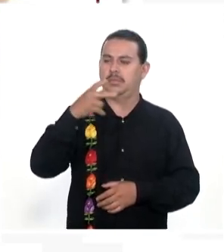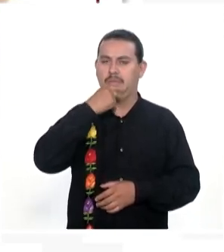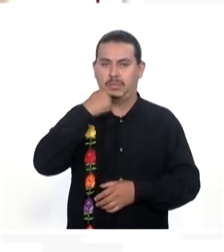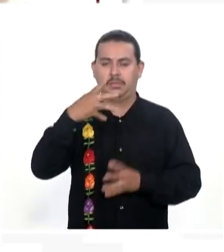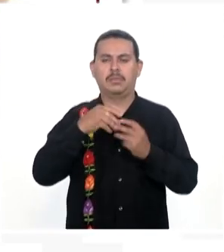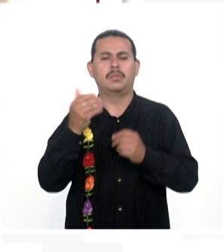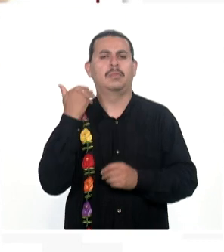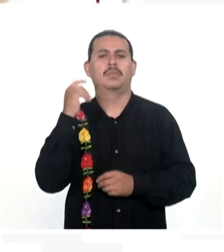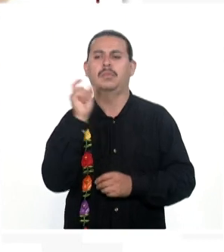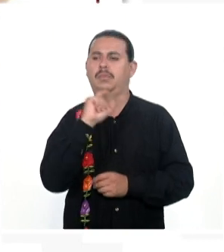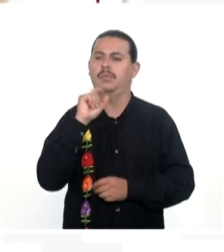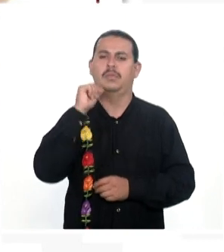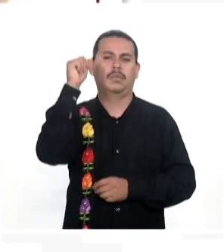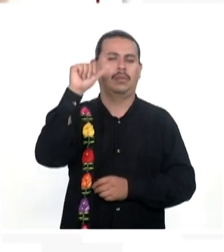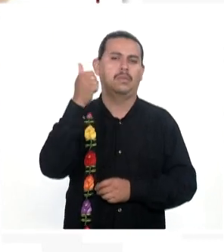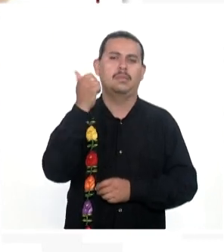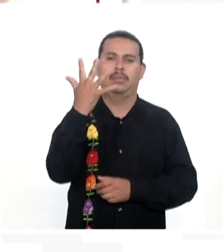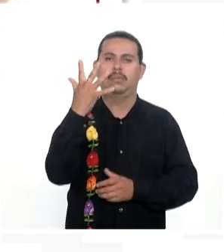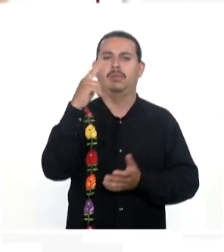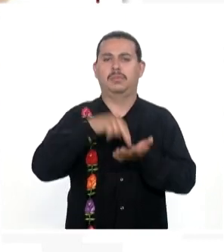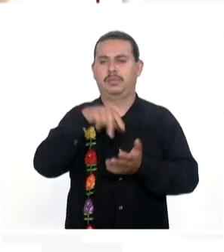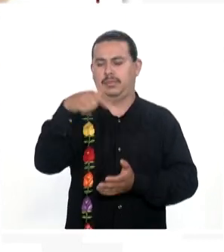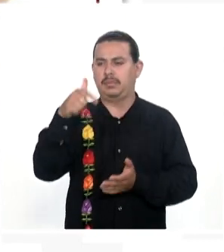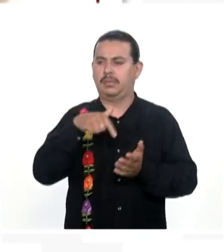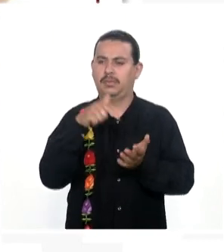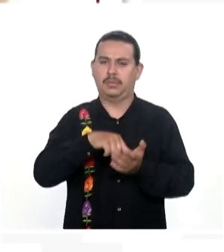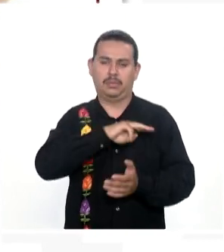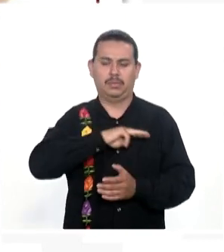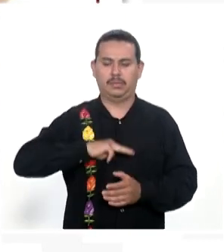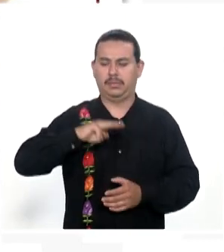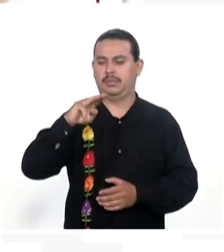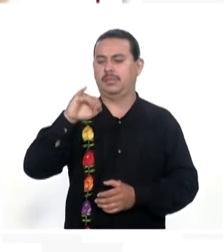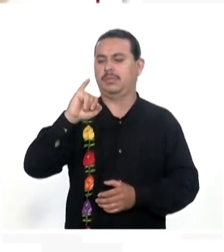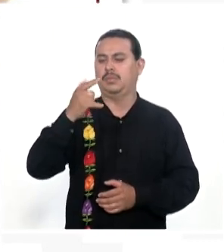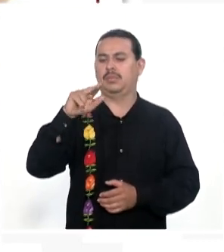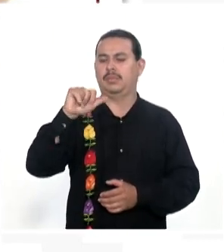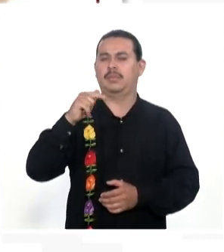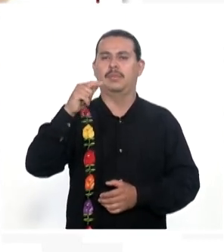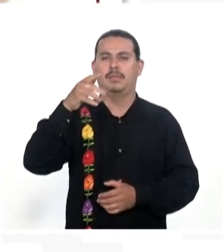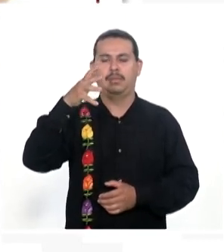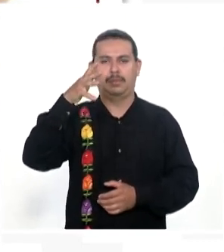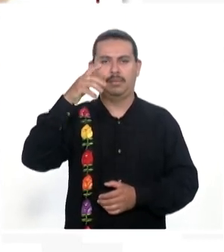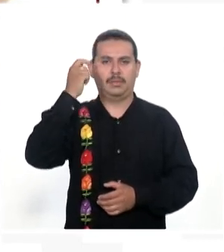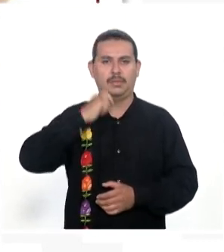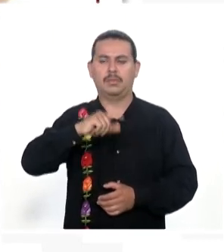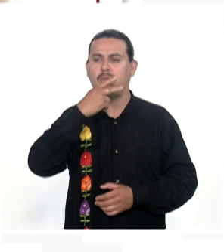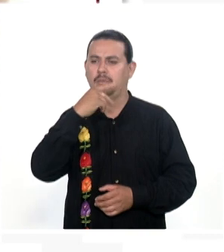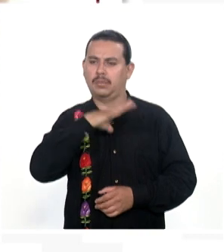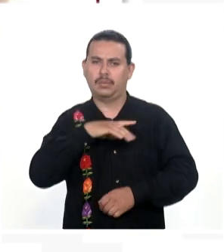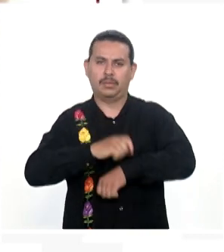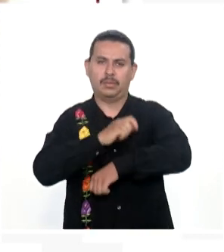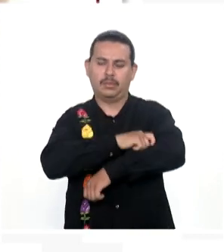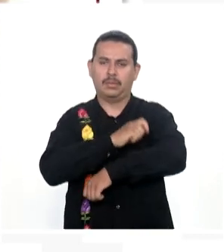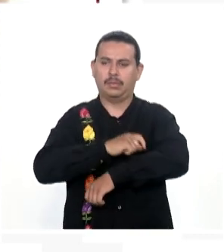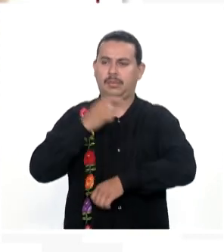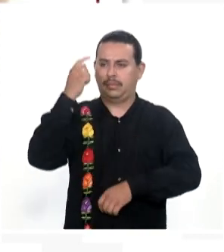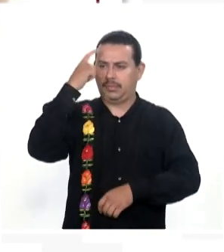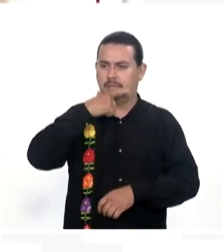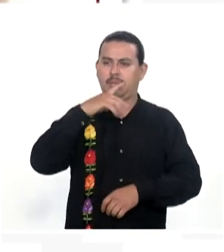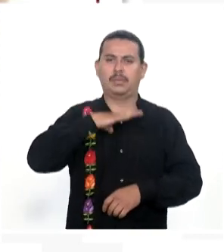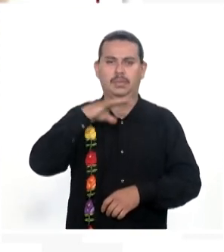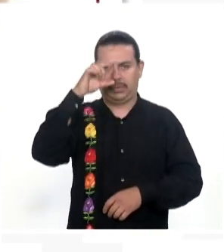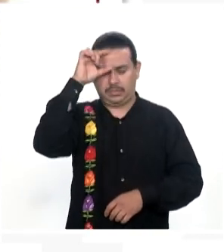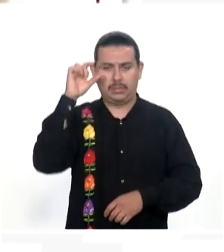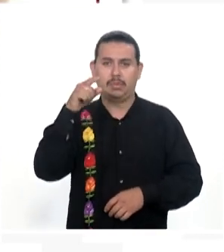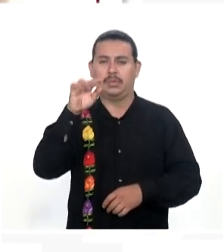Quien desapareció El 5 de agosto De 2012 En el municipio De Iguala Guerrero Como señas particulares Tiene una cicatriz En la cabeza En la parte